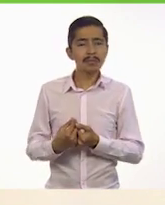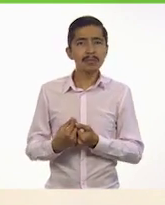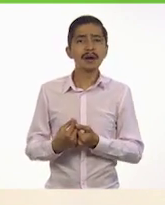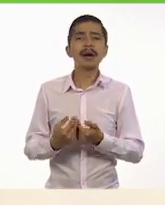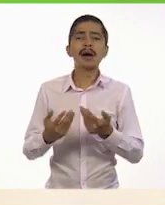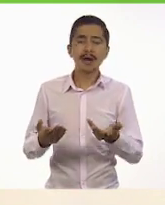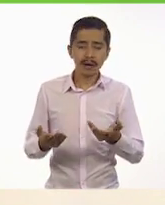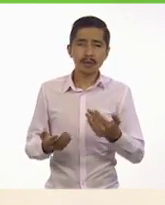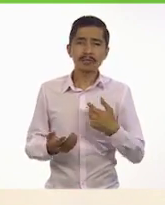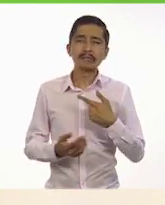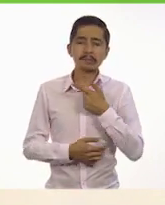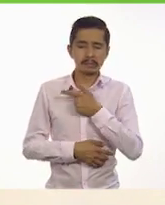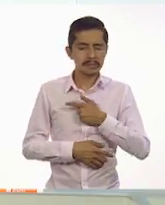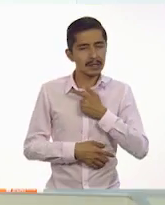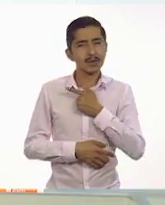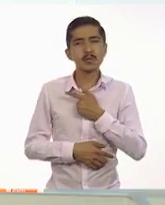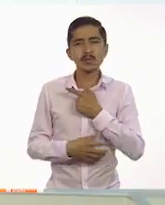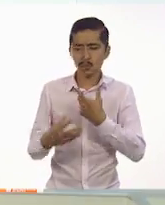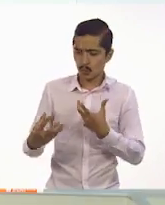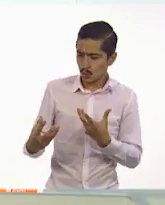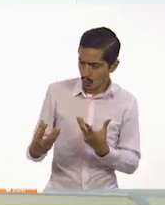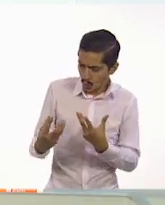gustaría estar juntos. Me gustaría.